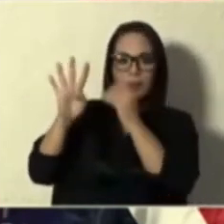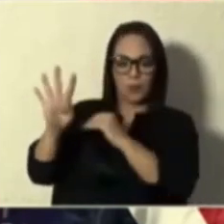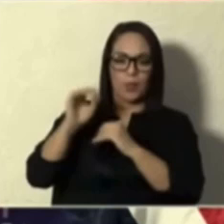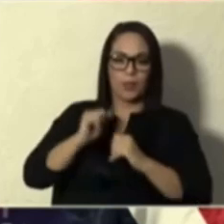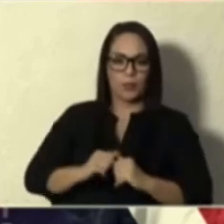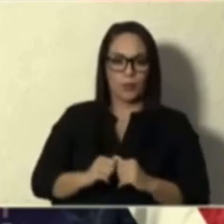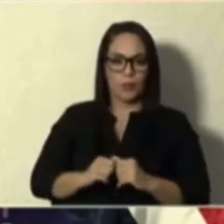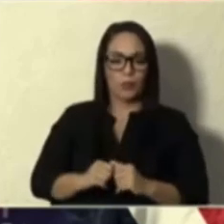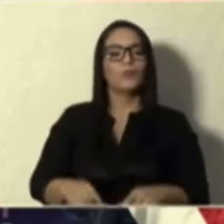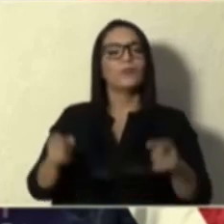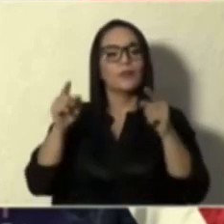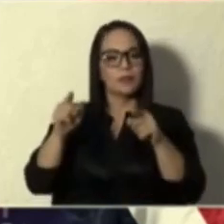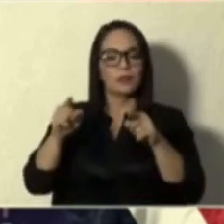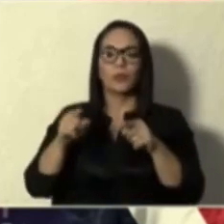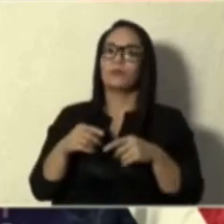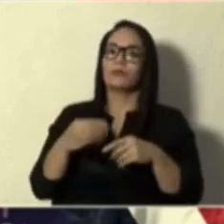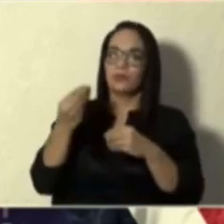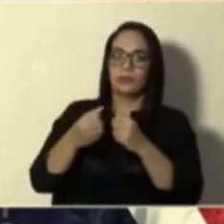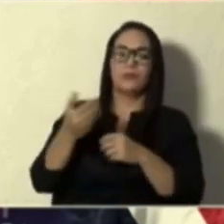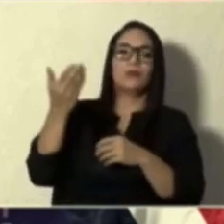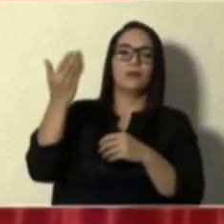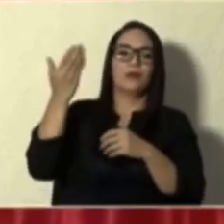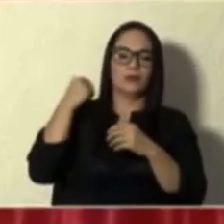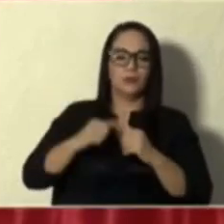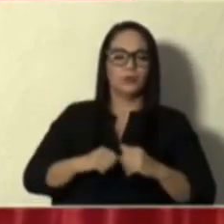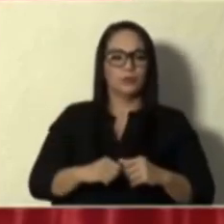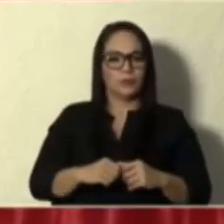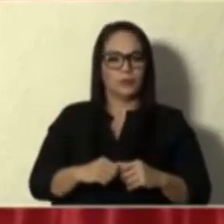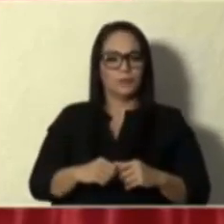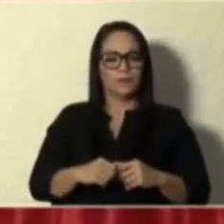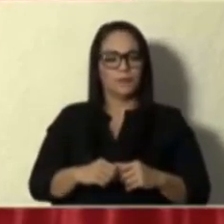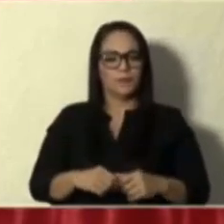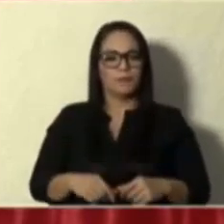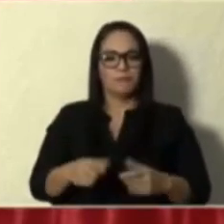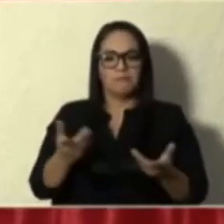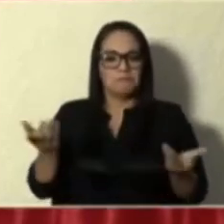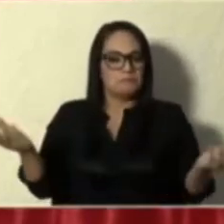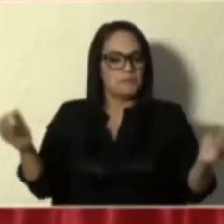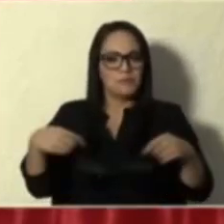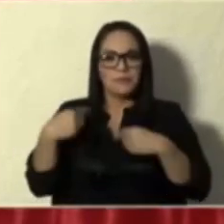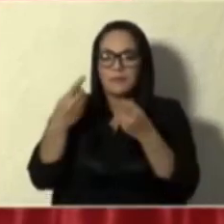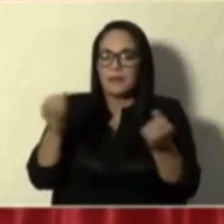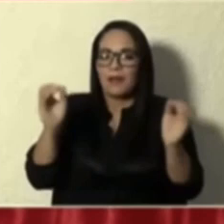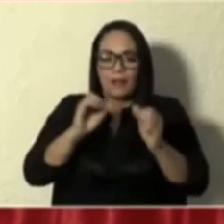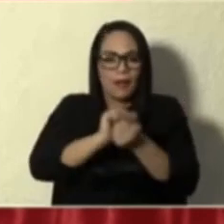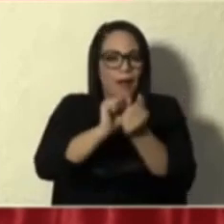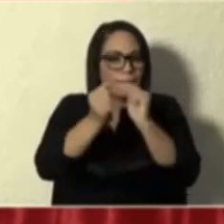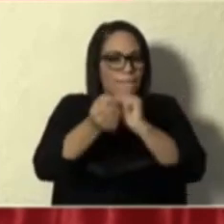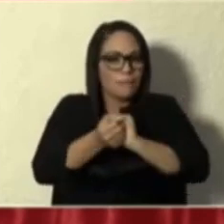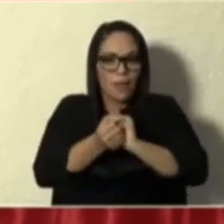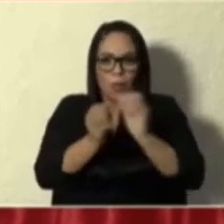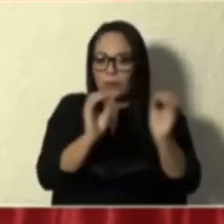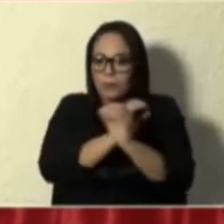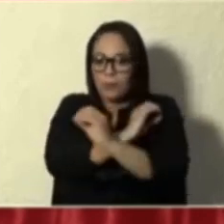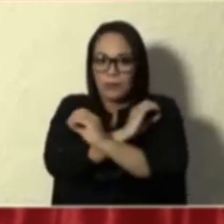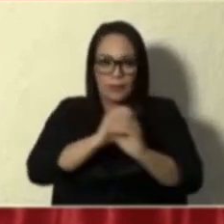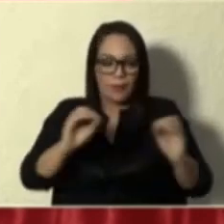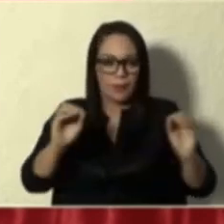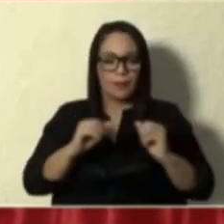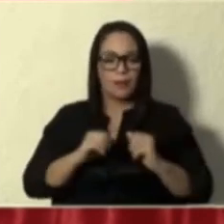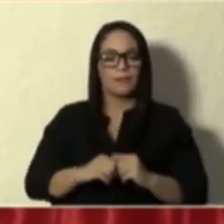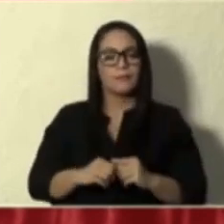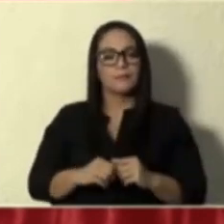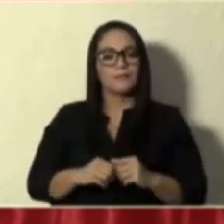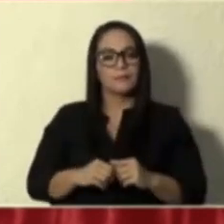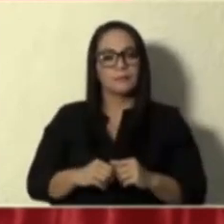eso es tamaño poco de años, no se ha cambiado sustancialmente. La